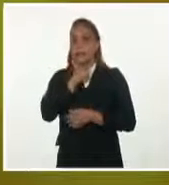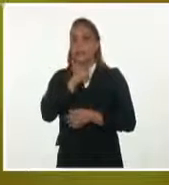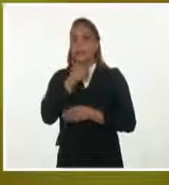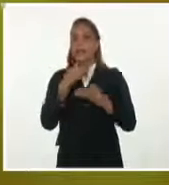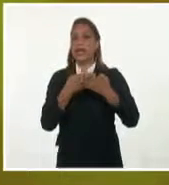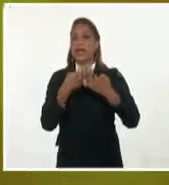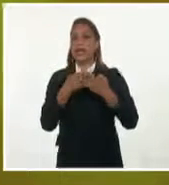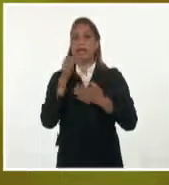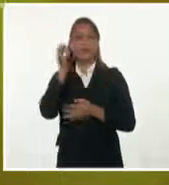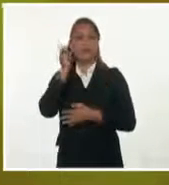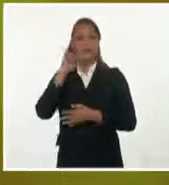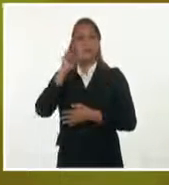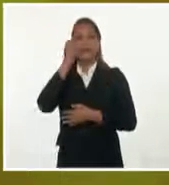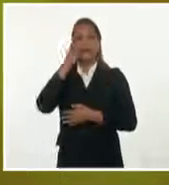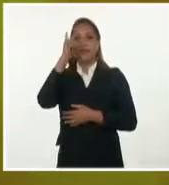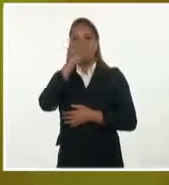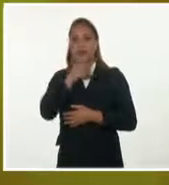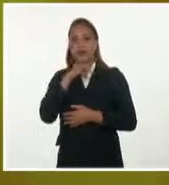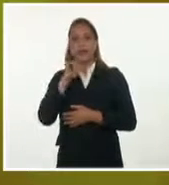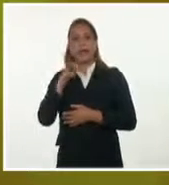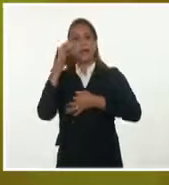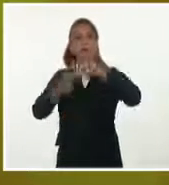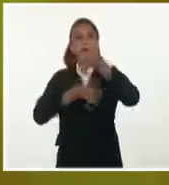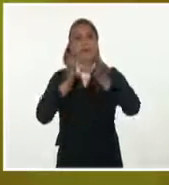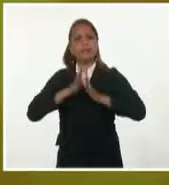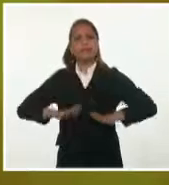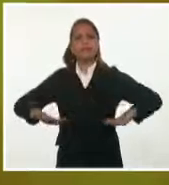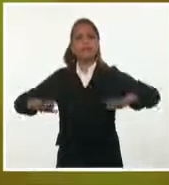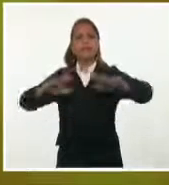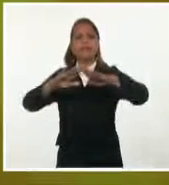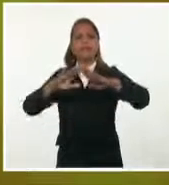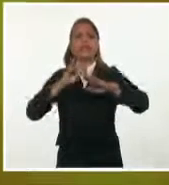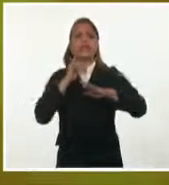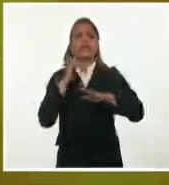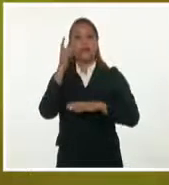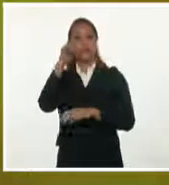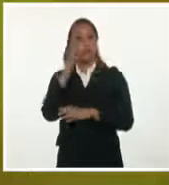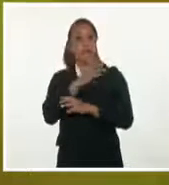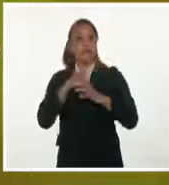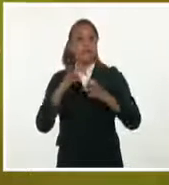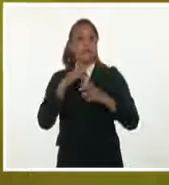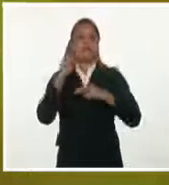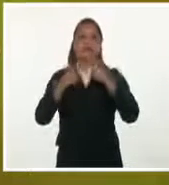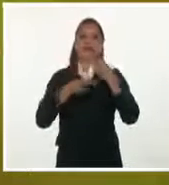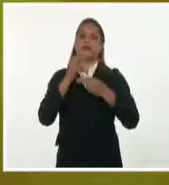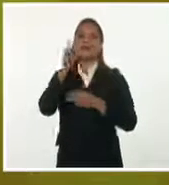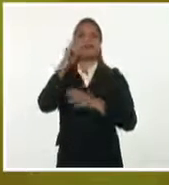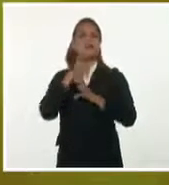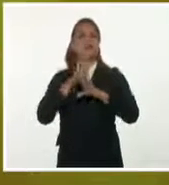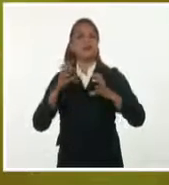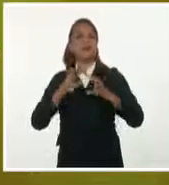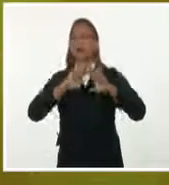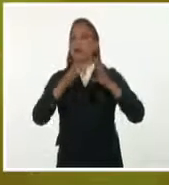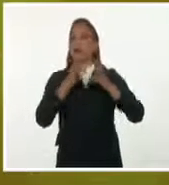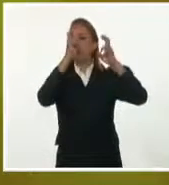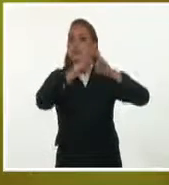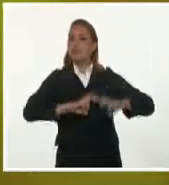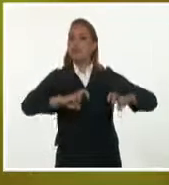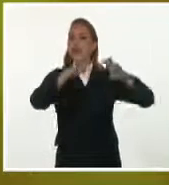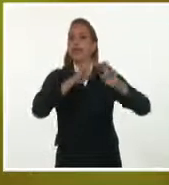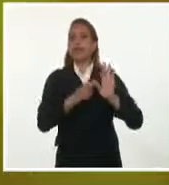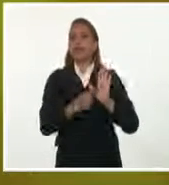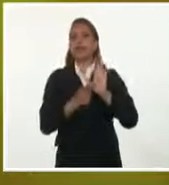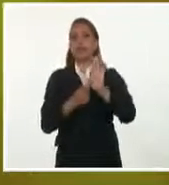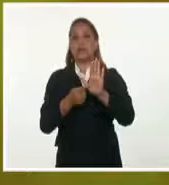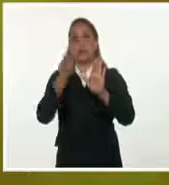aclaraba en el espacio televisivo de la mesa redonda que le toca a los científicos hacer la ciencia que hace falta para demostrar que el